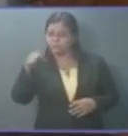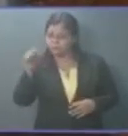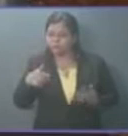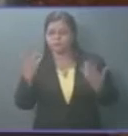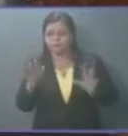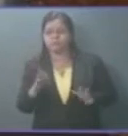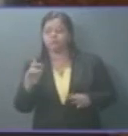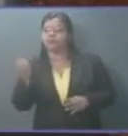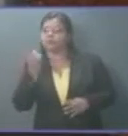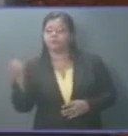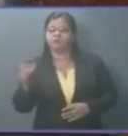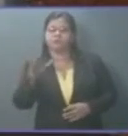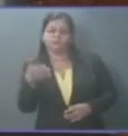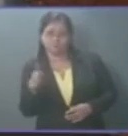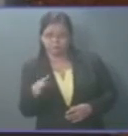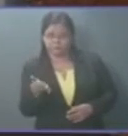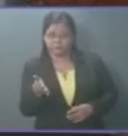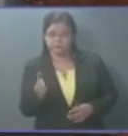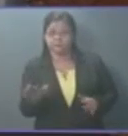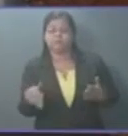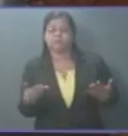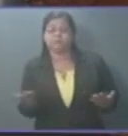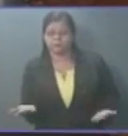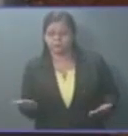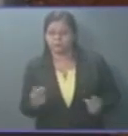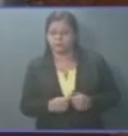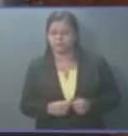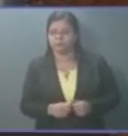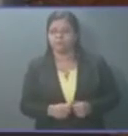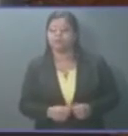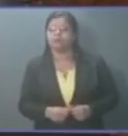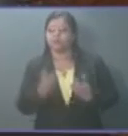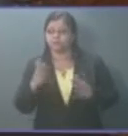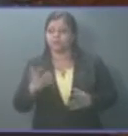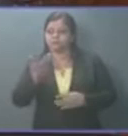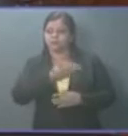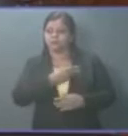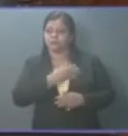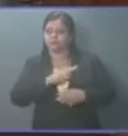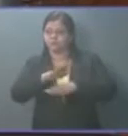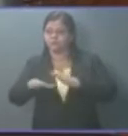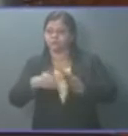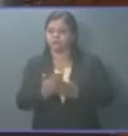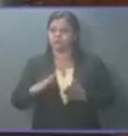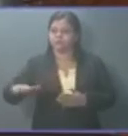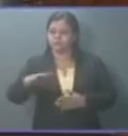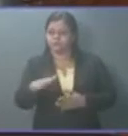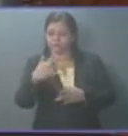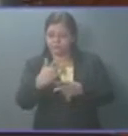instrumentalizada para como cuerpo de seguridad del